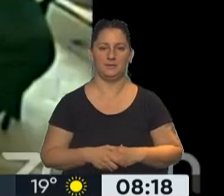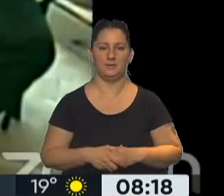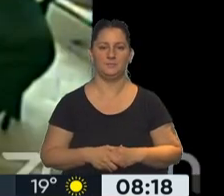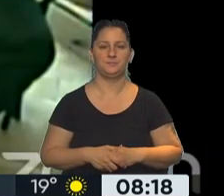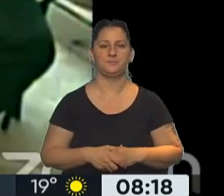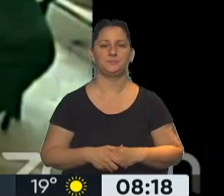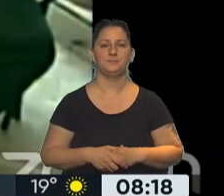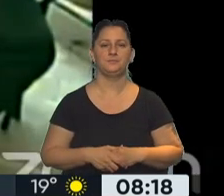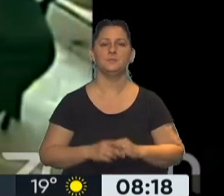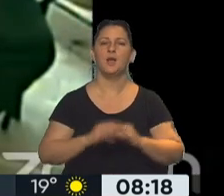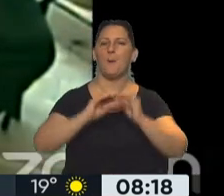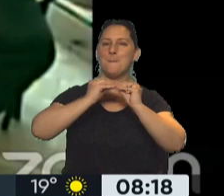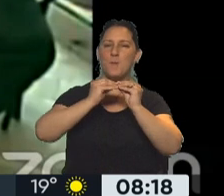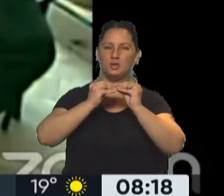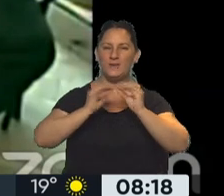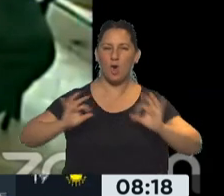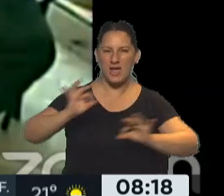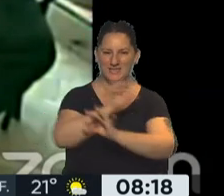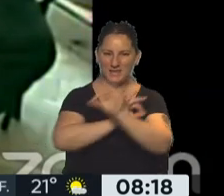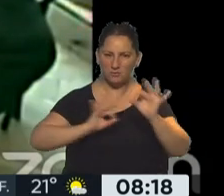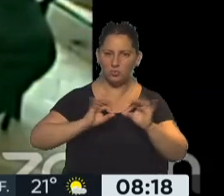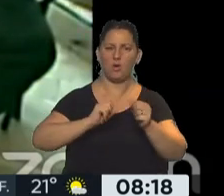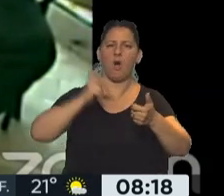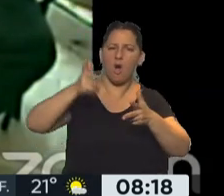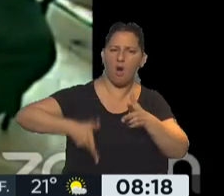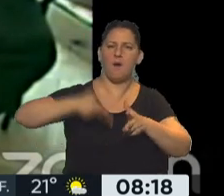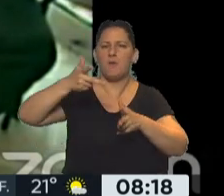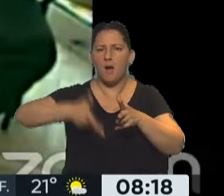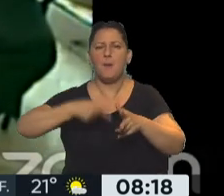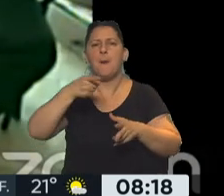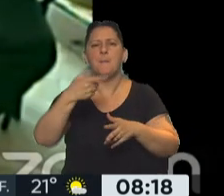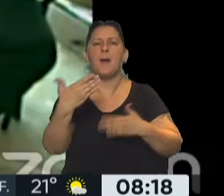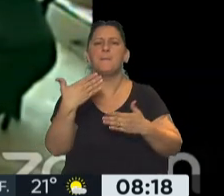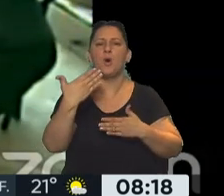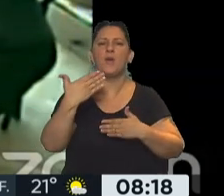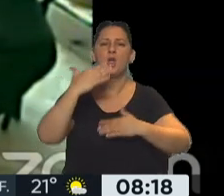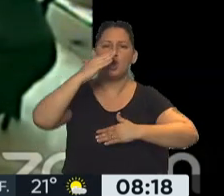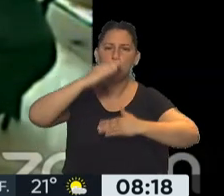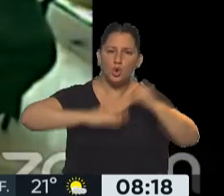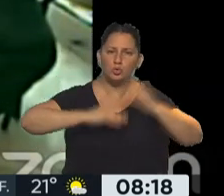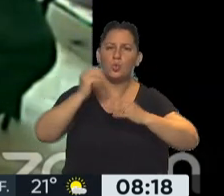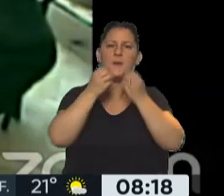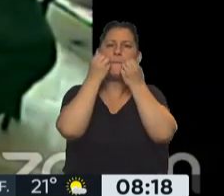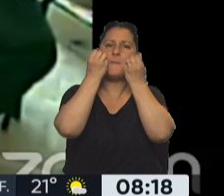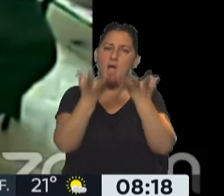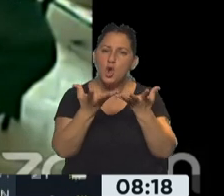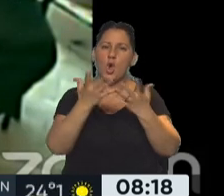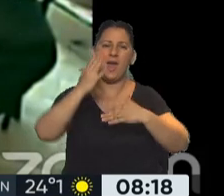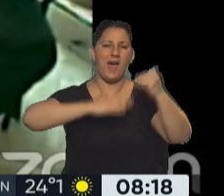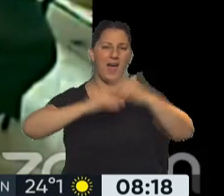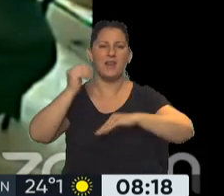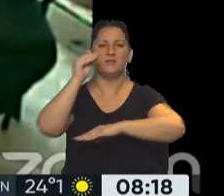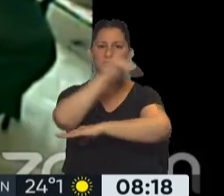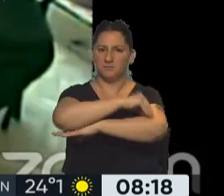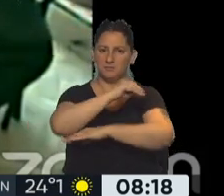las razones estratégicas que tanto se hablaron para construir, mejorar la infraestructura de la provincia de Santa Cruz, las